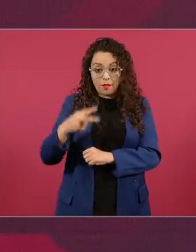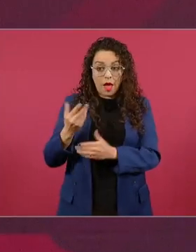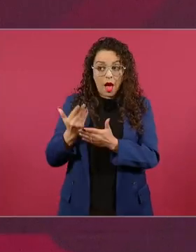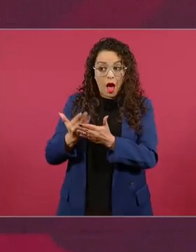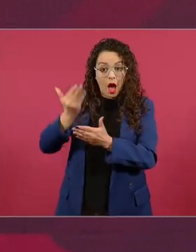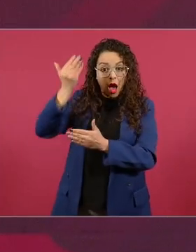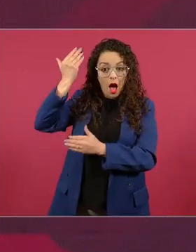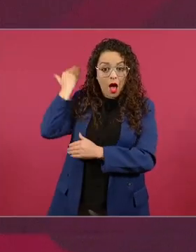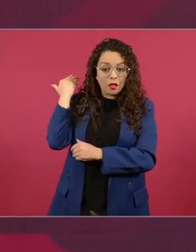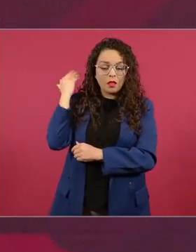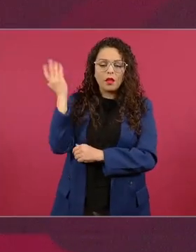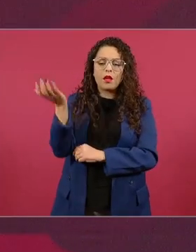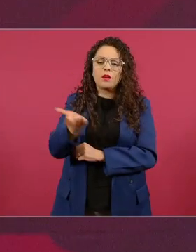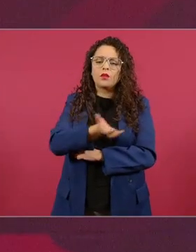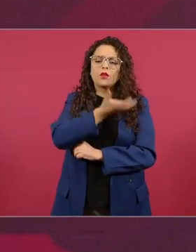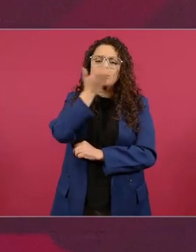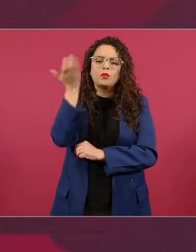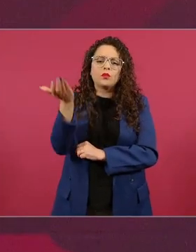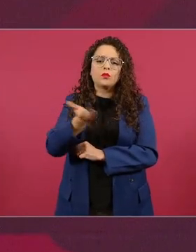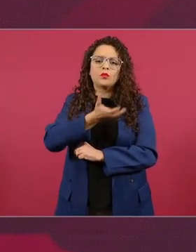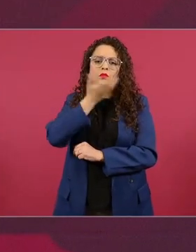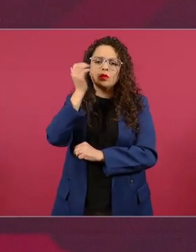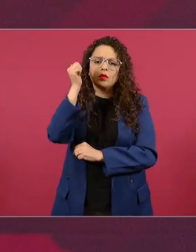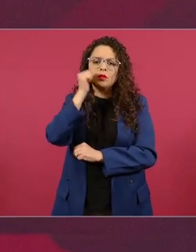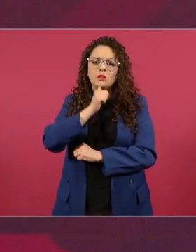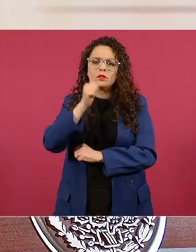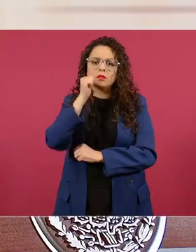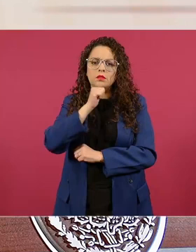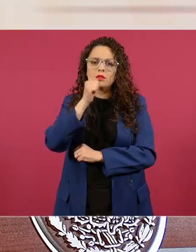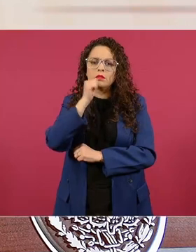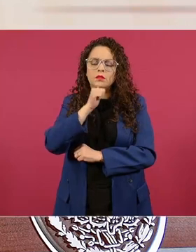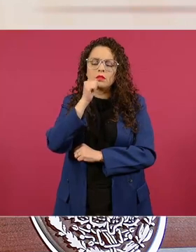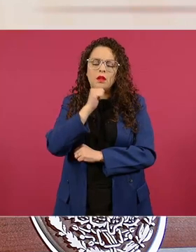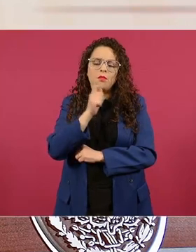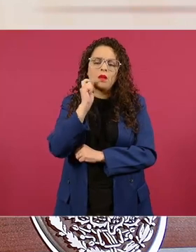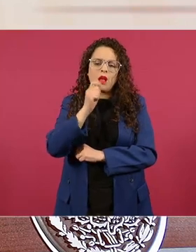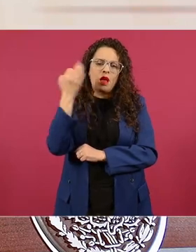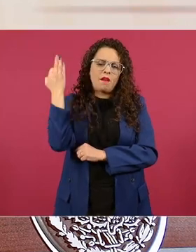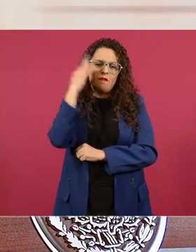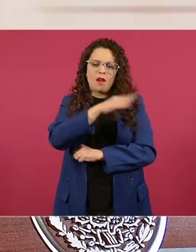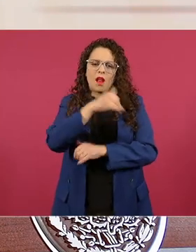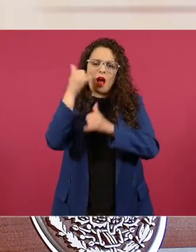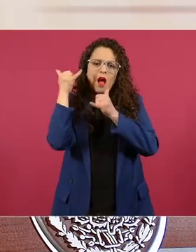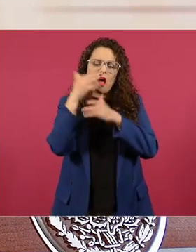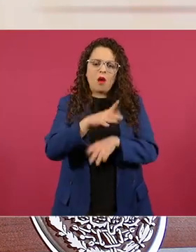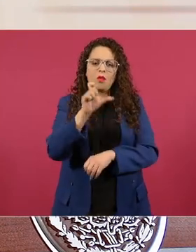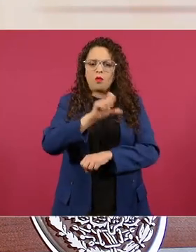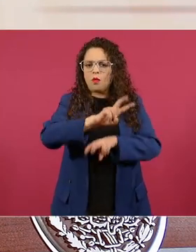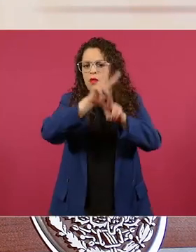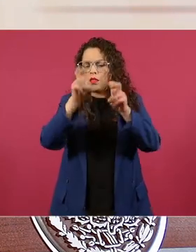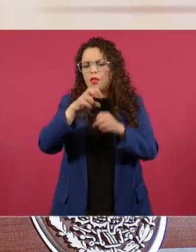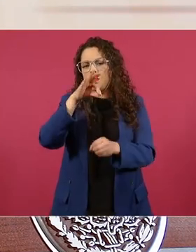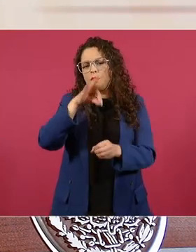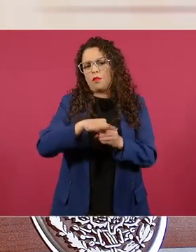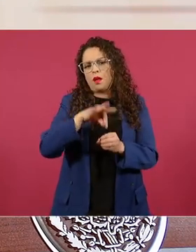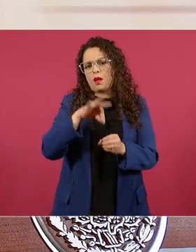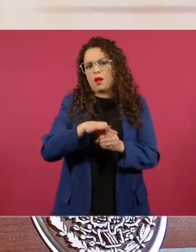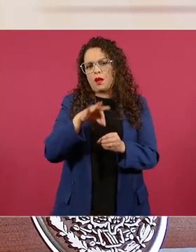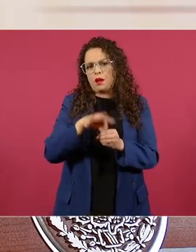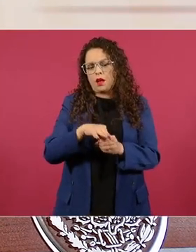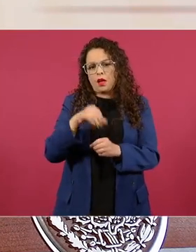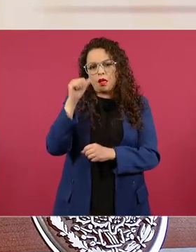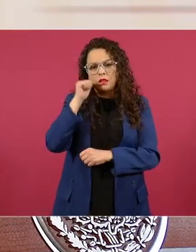electorales tenía esa muy mala fama